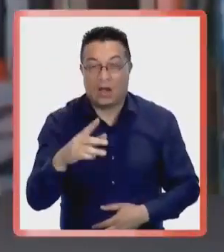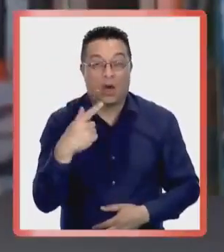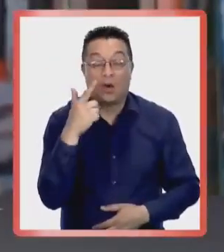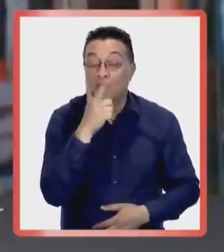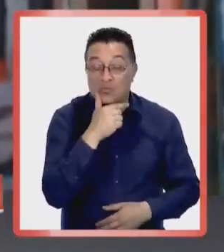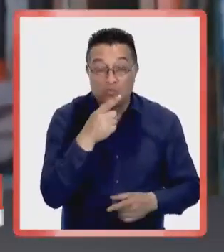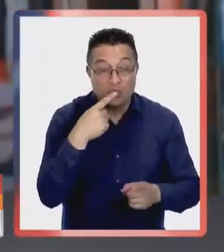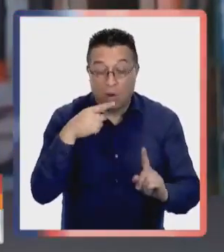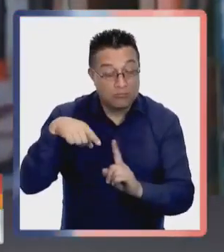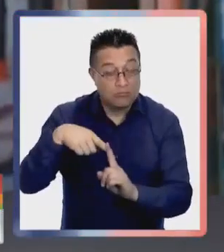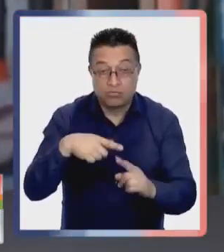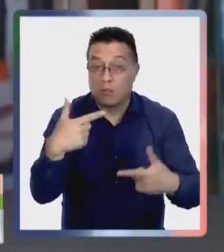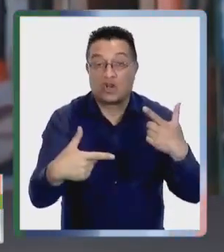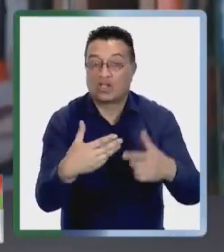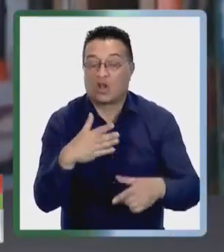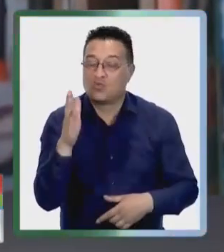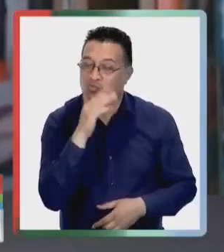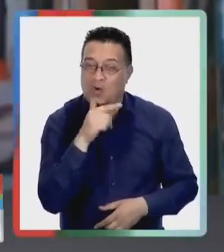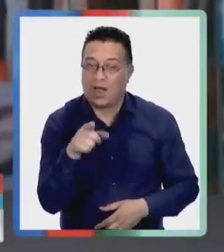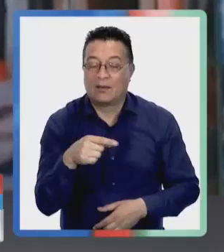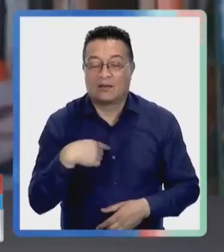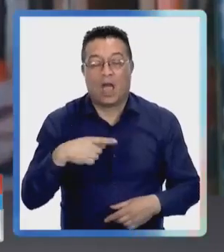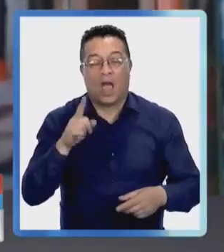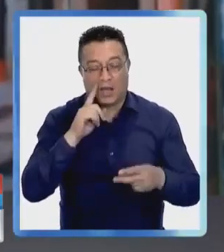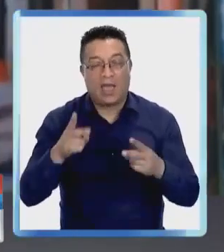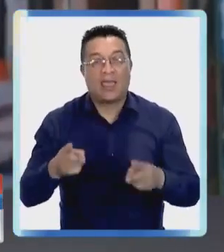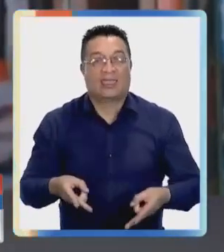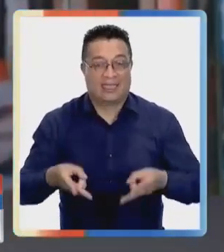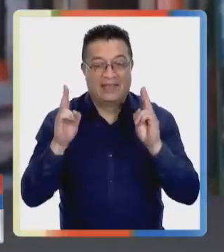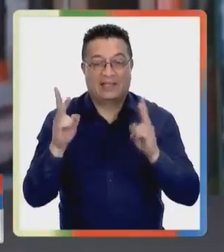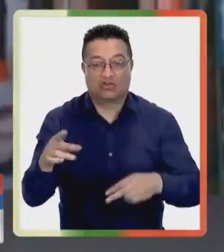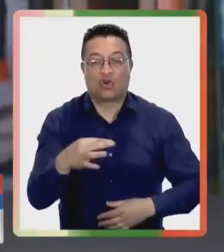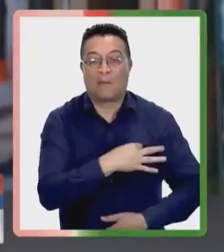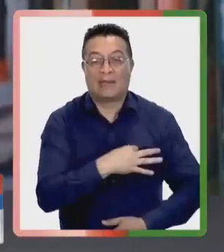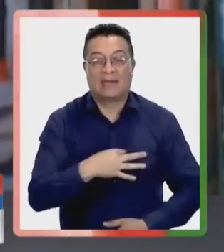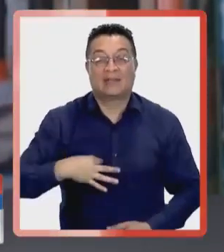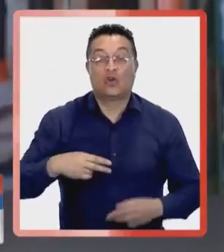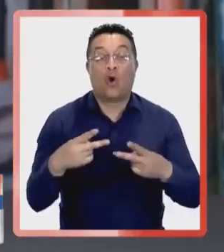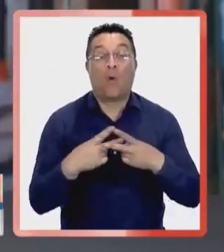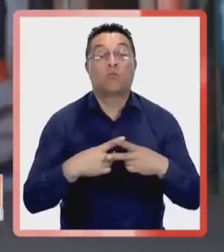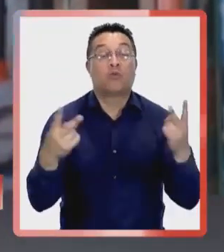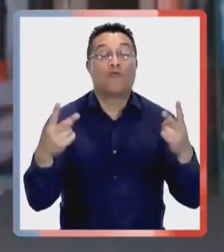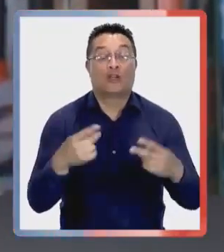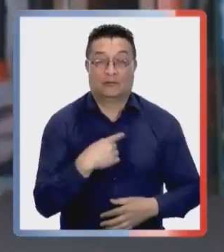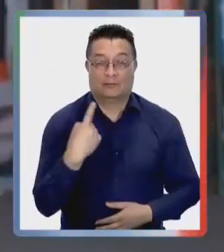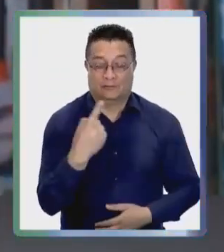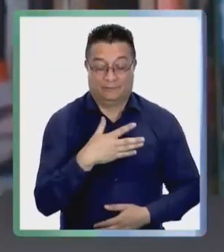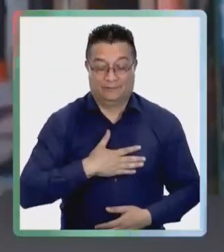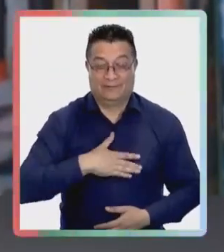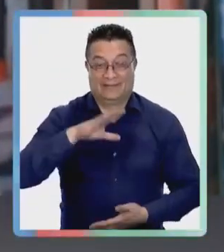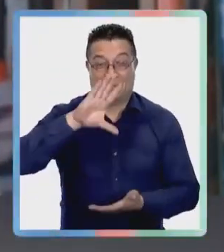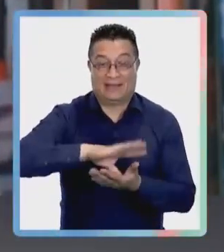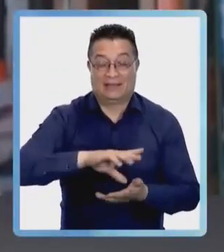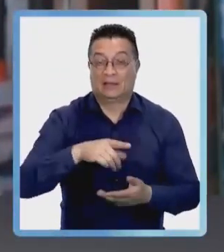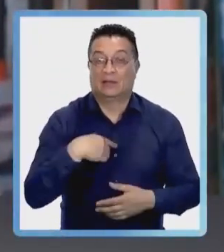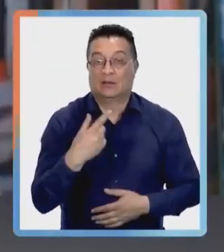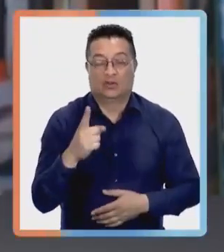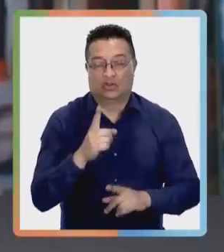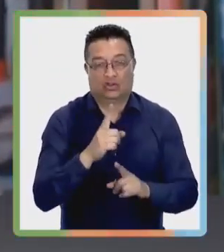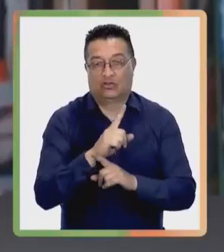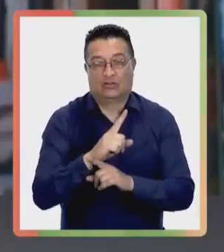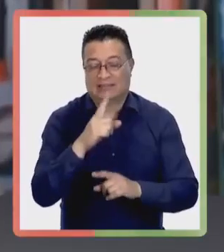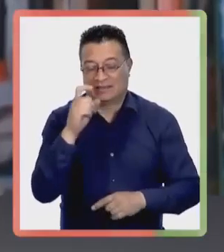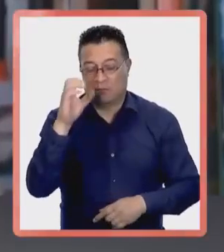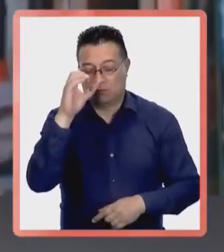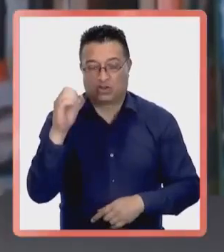efectiva con ingreso a cárcel durante cinco años un día. Acá no ha habido persecución política y se está ejerciendo un derecho por parte del